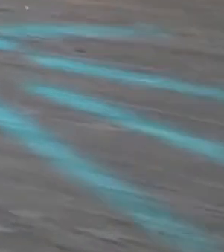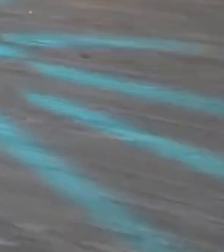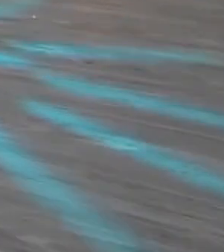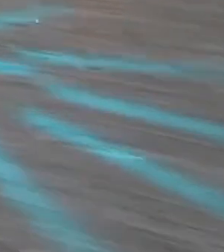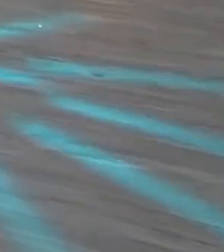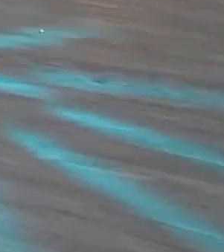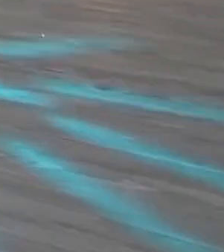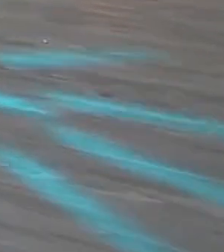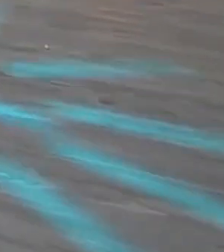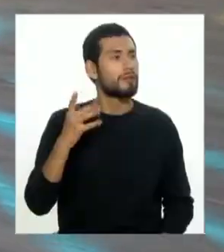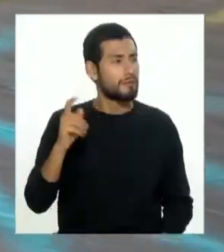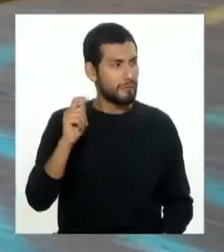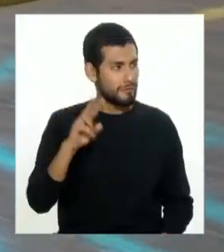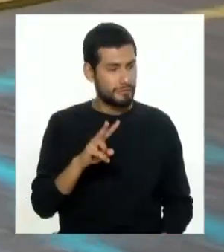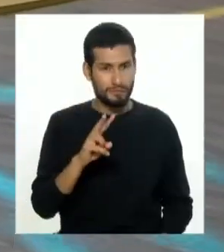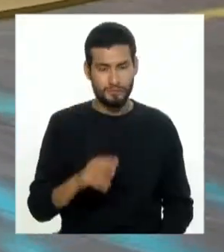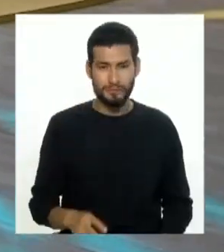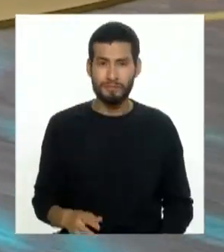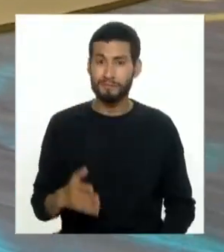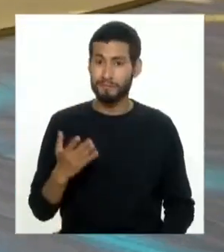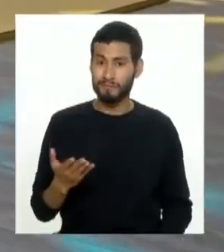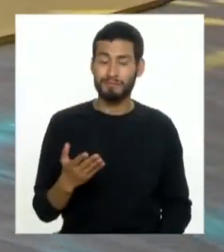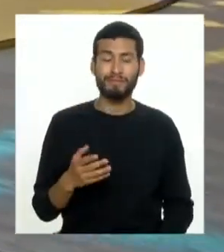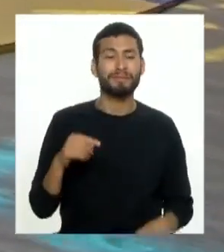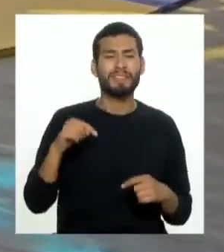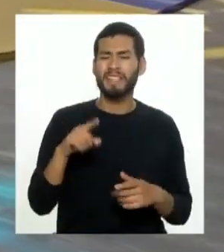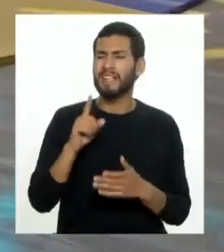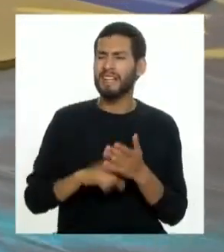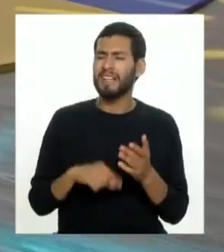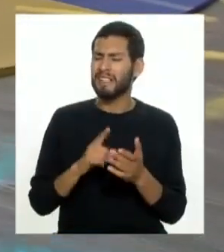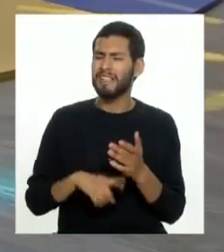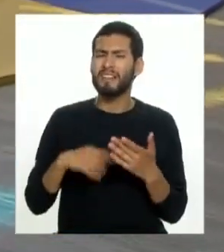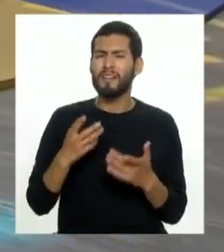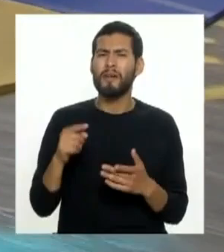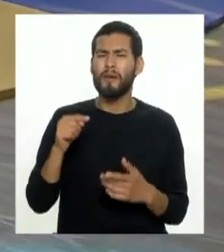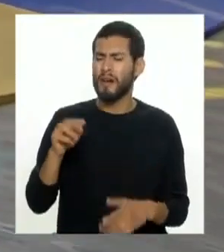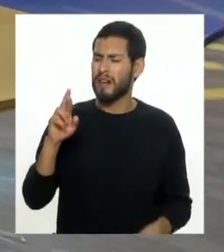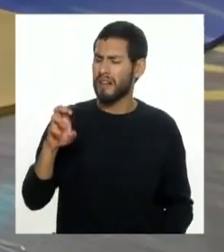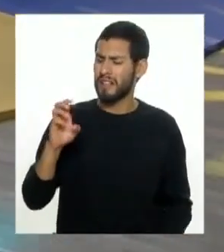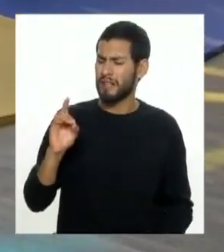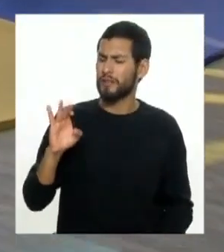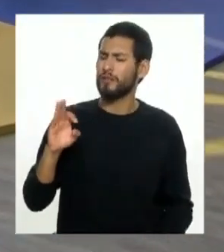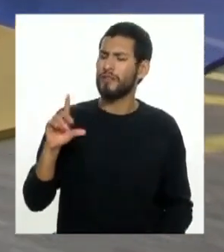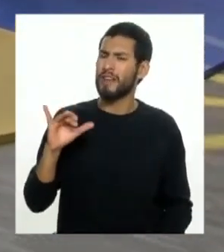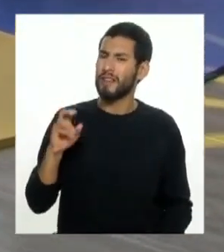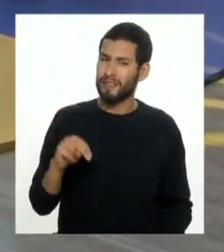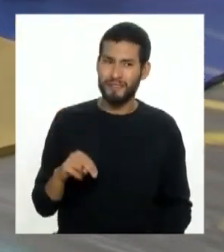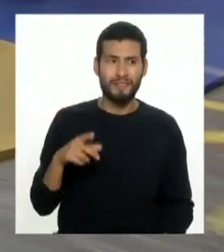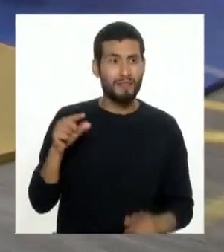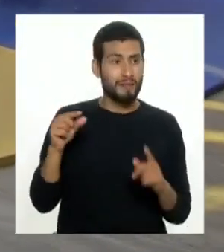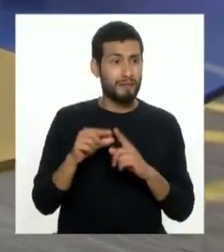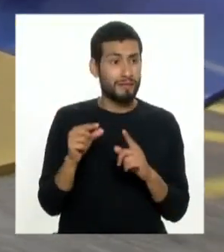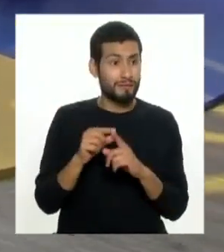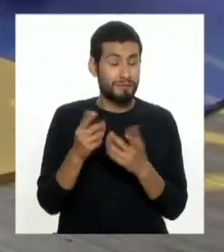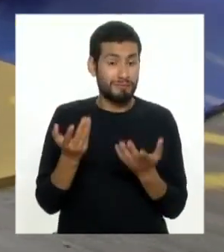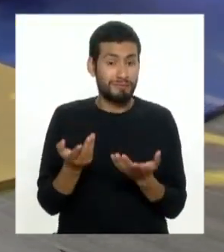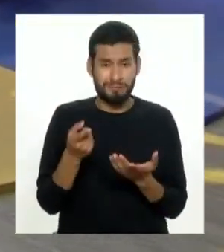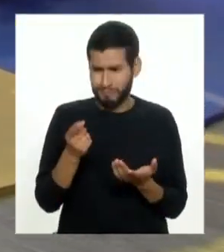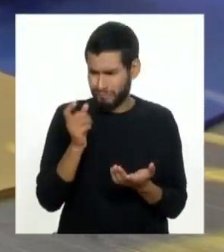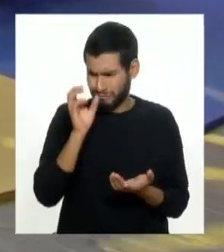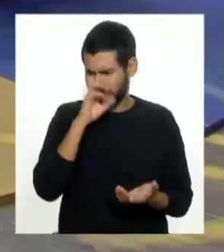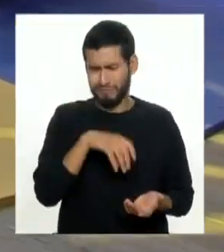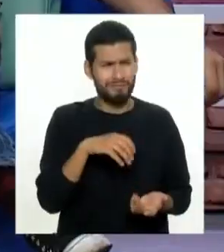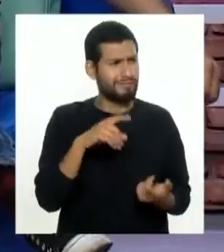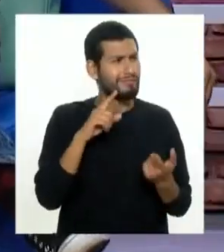conecta Perú TV Fátima ¿qué es la reduflación? bueno es una palabra que de repente nos suena algo